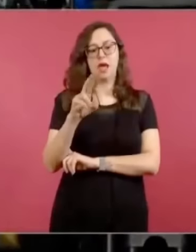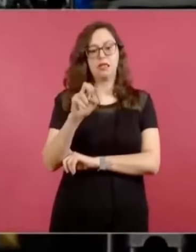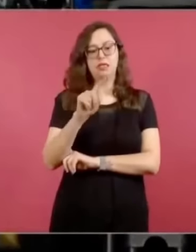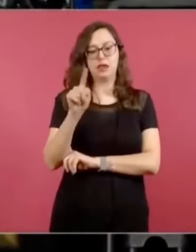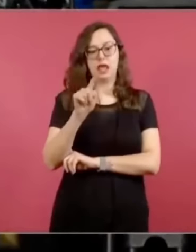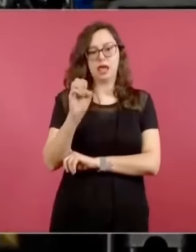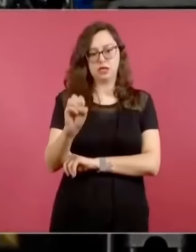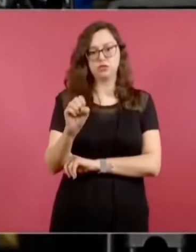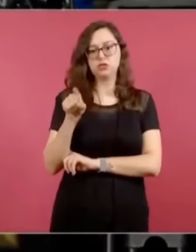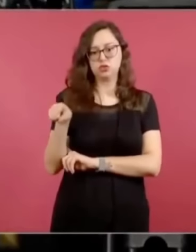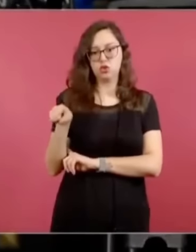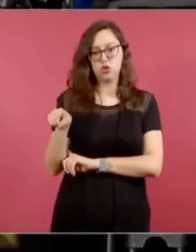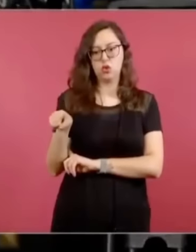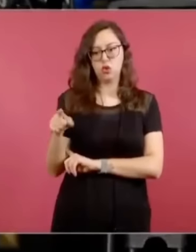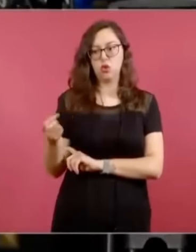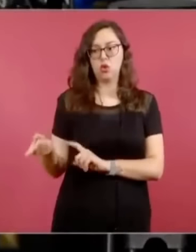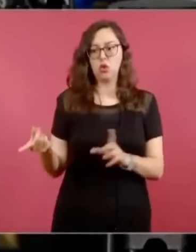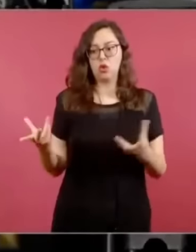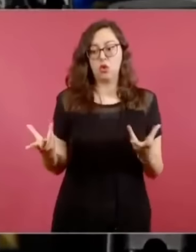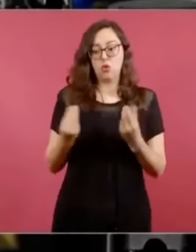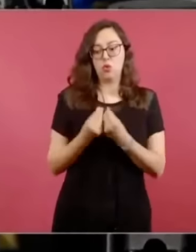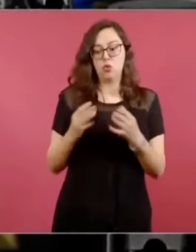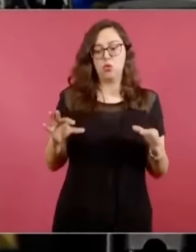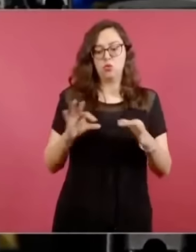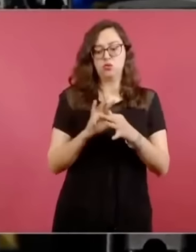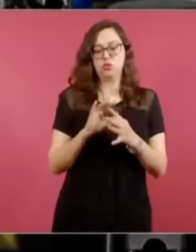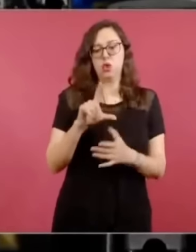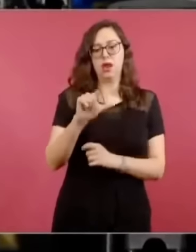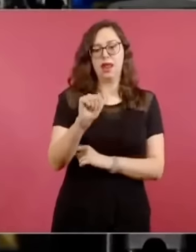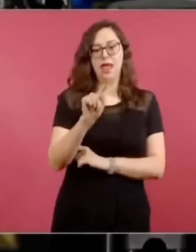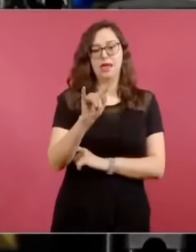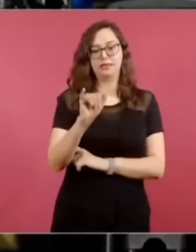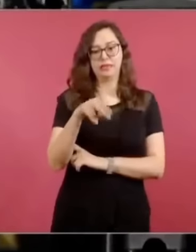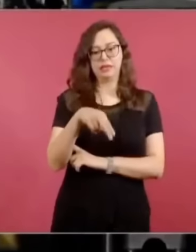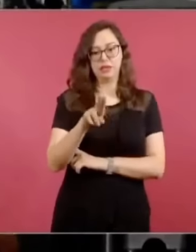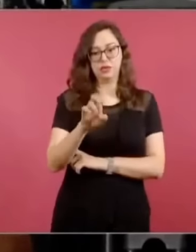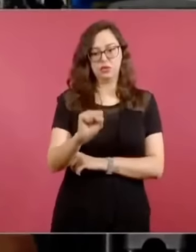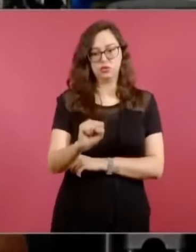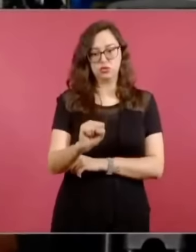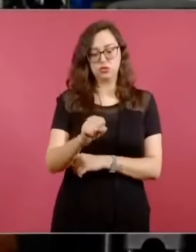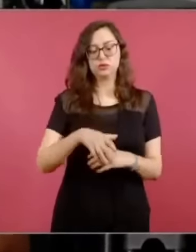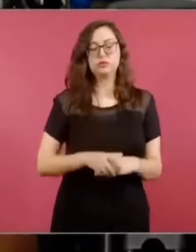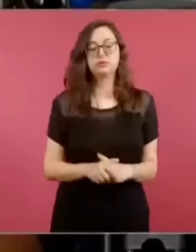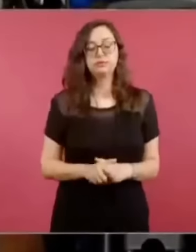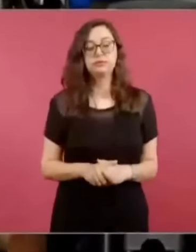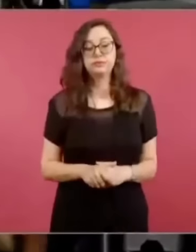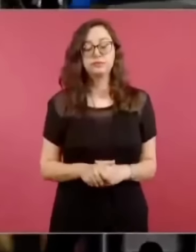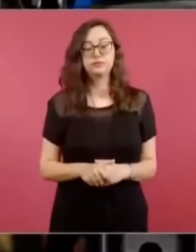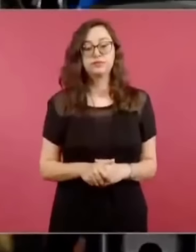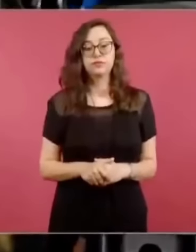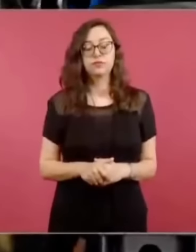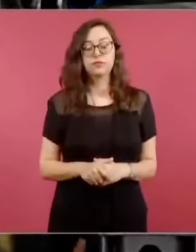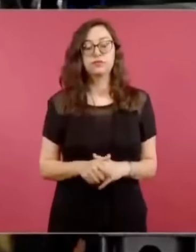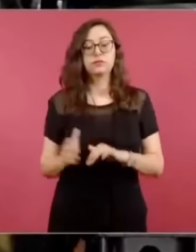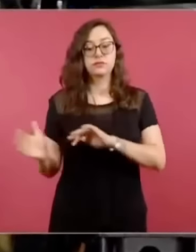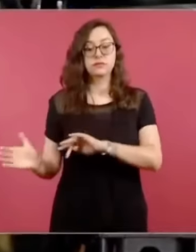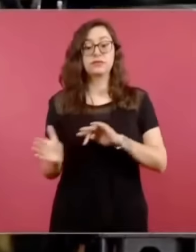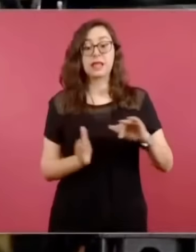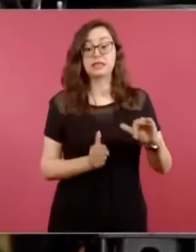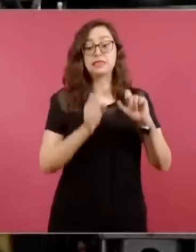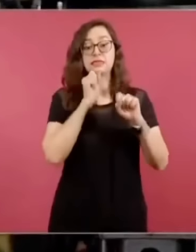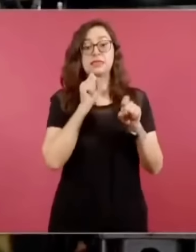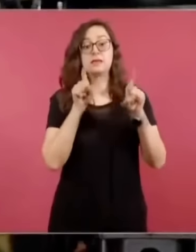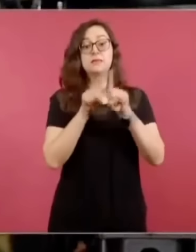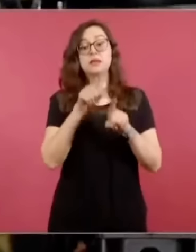directo con el portal Latinus. Y en ese sentido, también preguntarle, presidente, si tiene conocimiento de que se hayan presentado ya